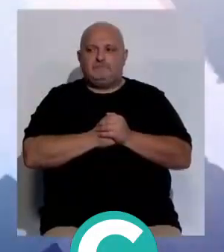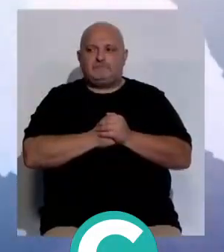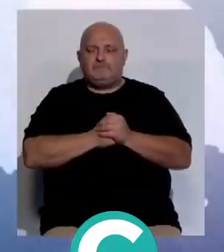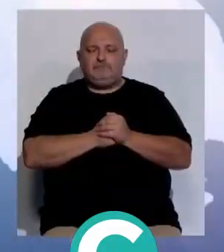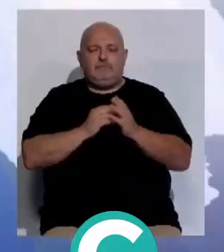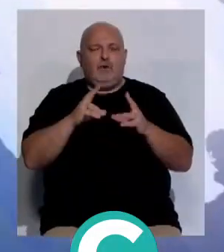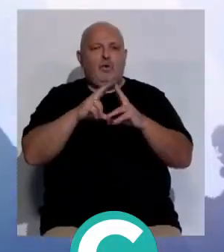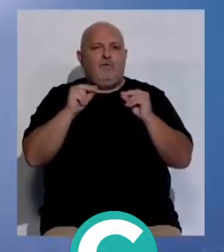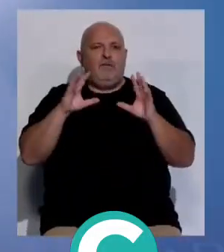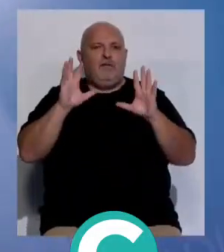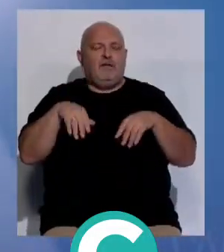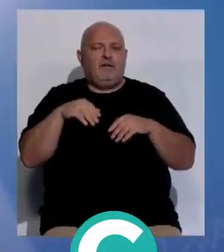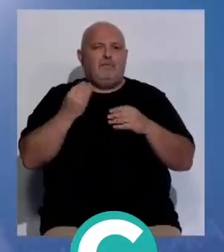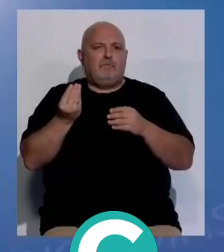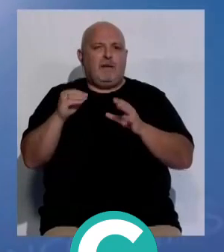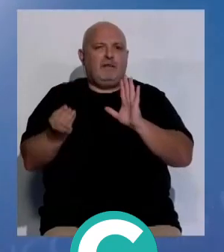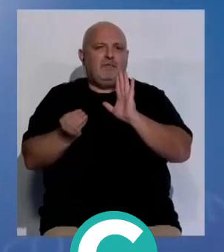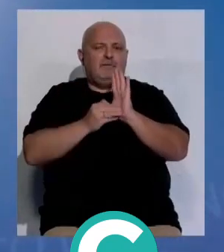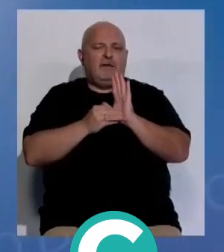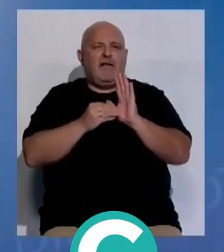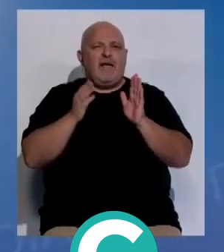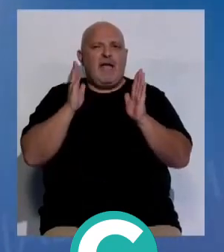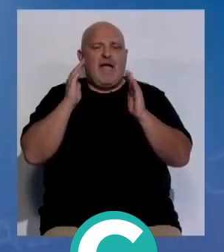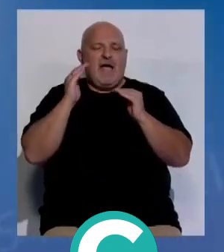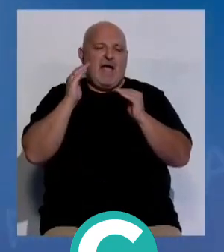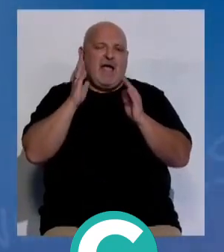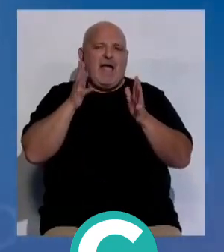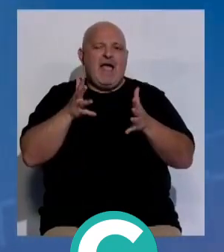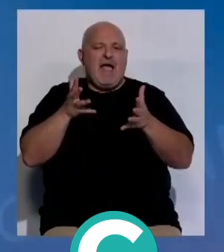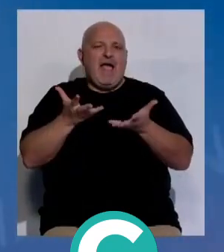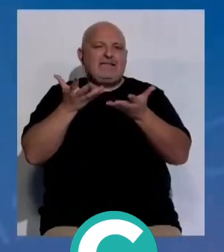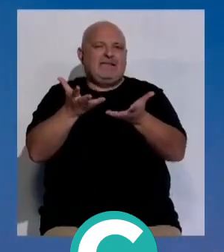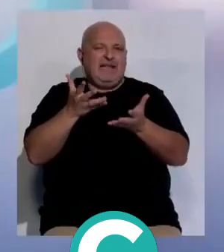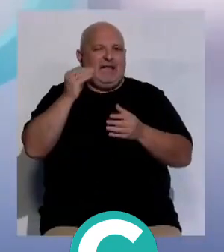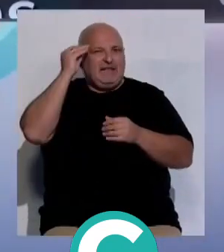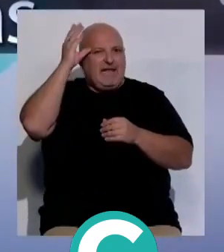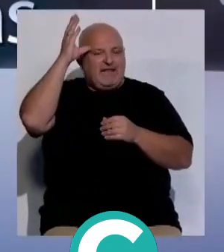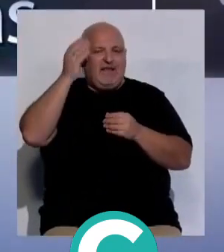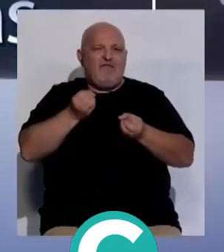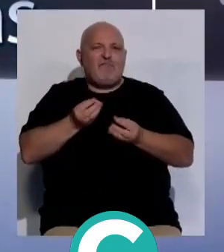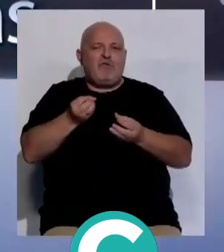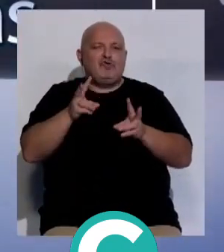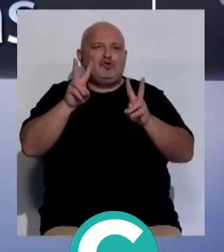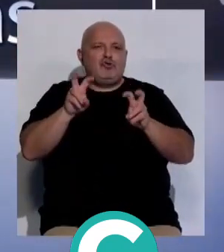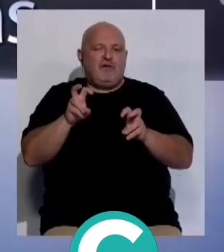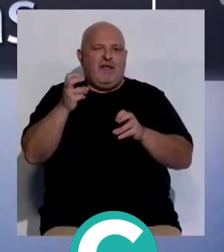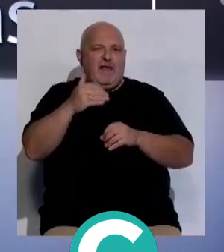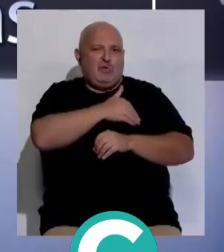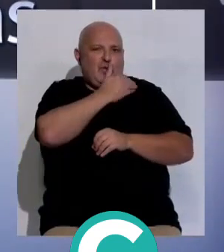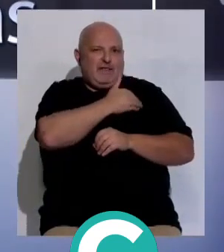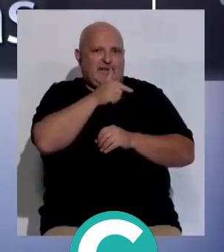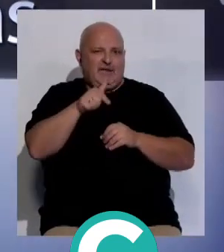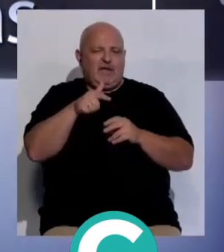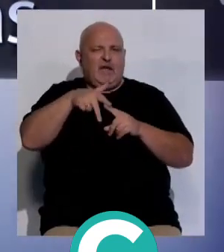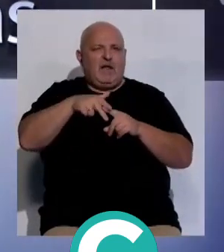Y la Universidad de Cádiz incorpora un asistente inteligente para mejorar la información con el estudiantado.